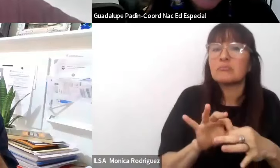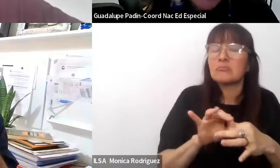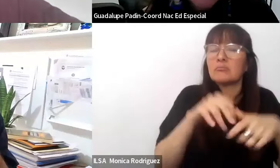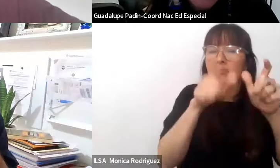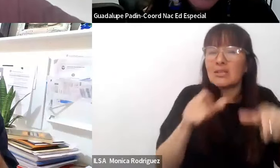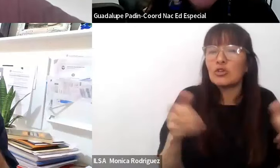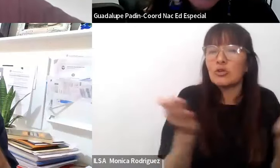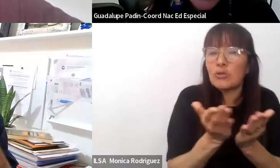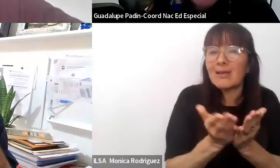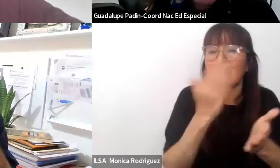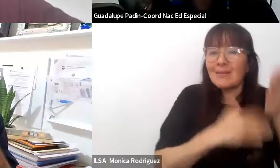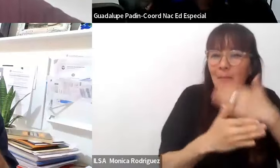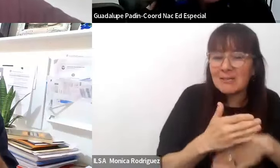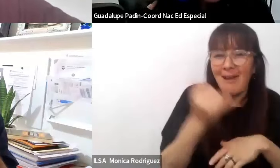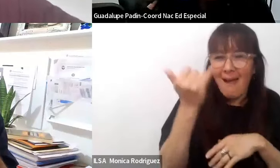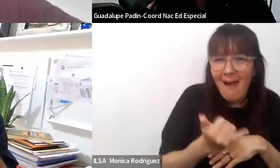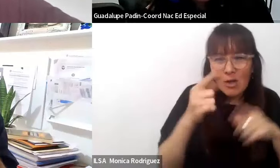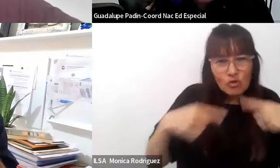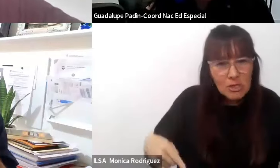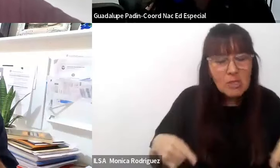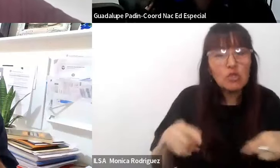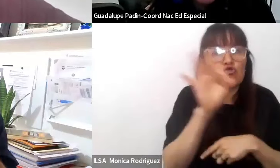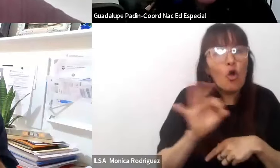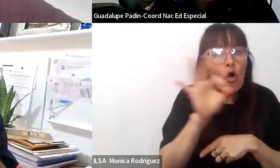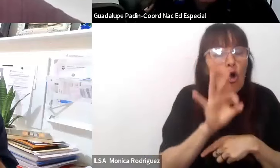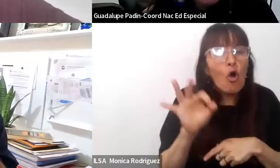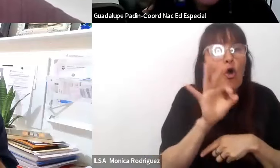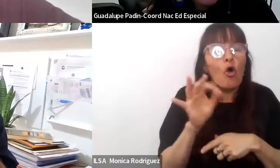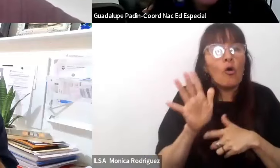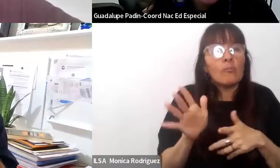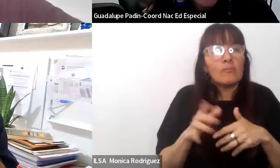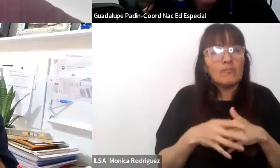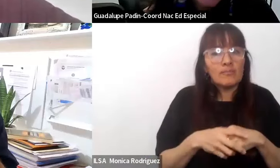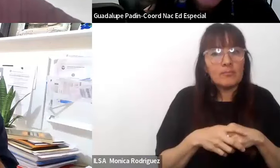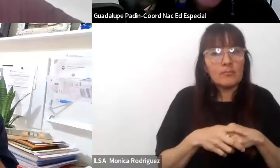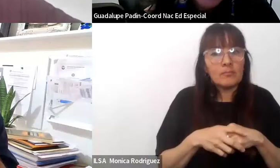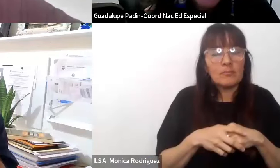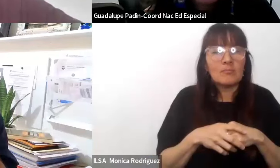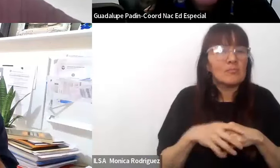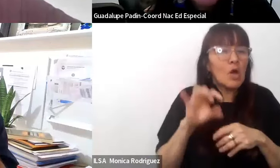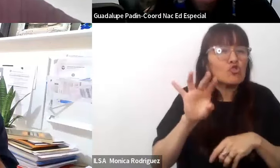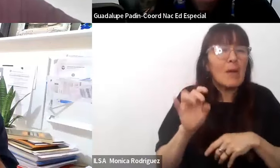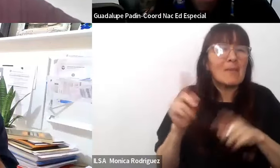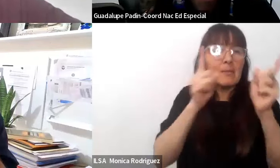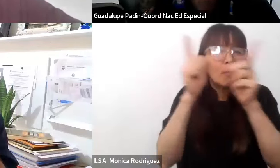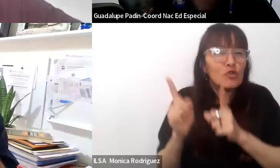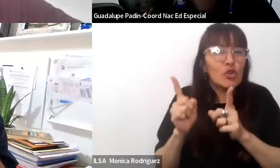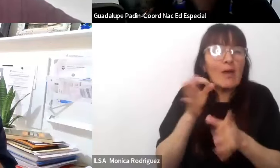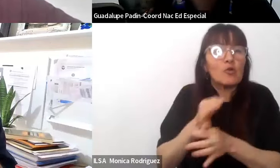discapacidad y las estrategias de enseñanza o si esto solo queda relegado en los profesores de educación especial